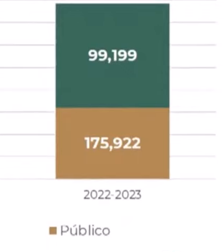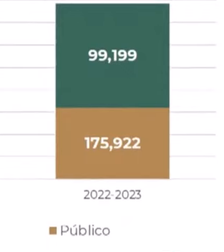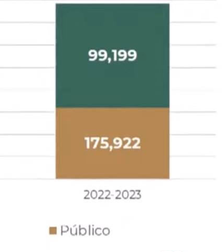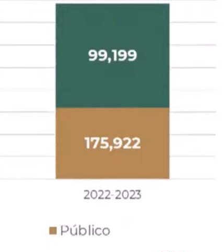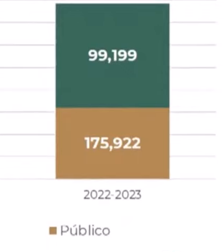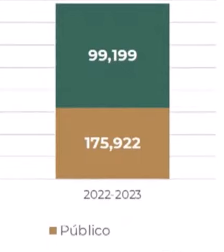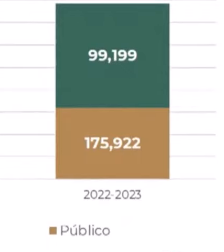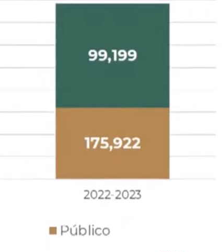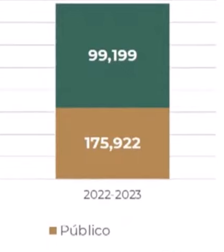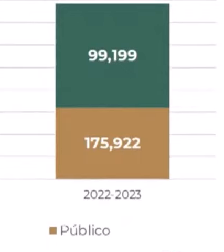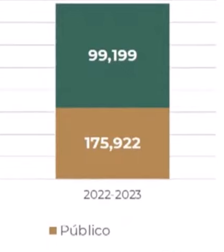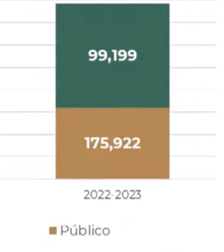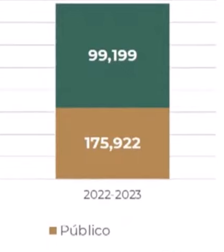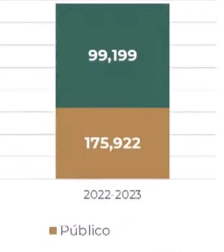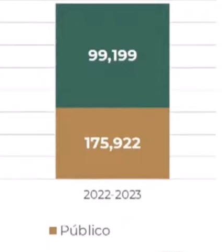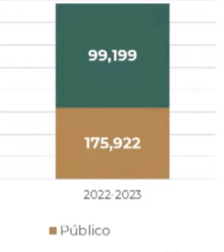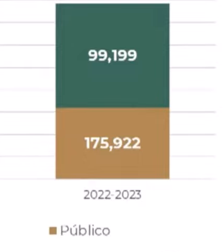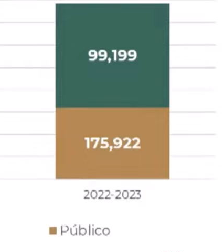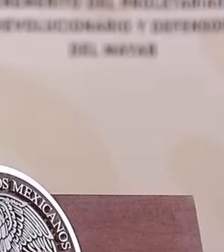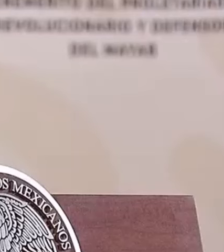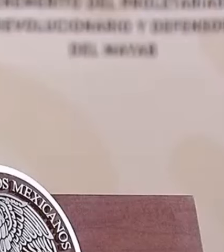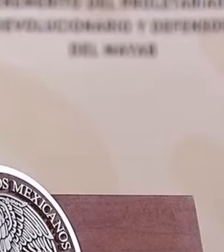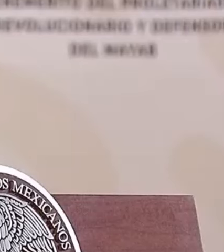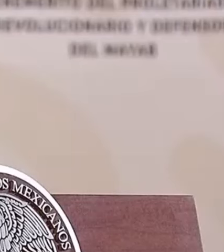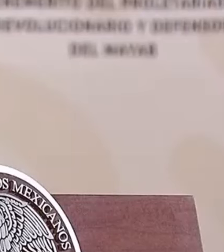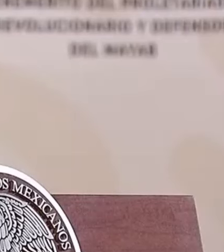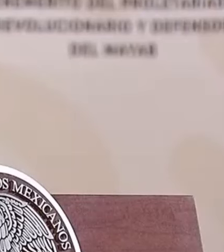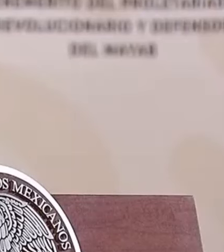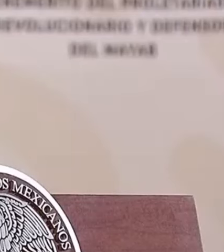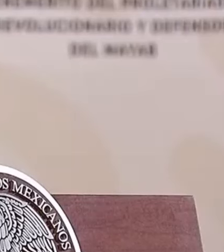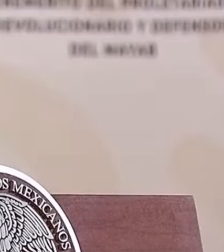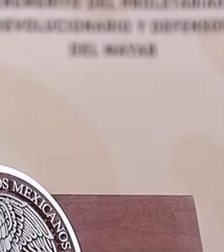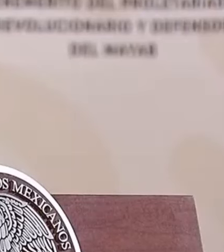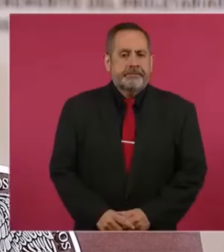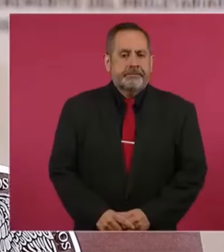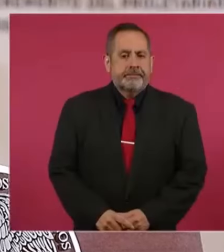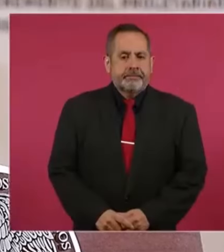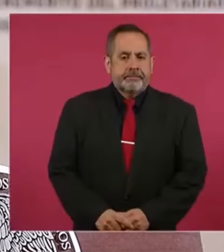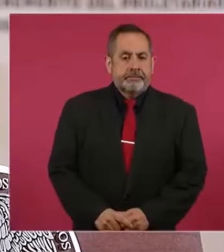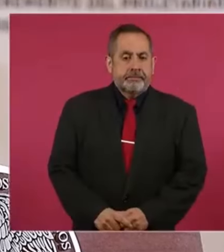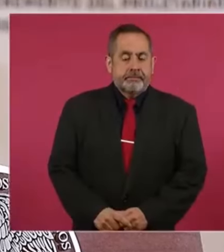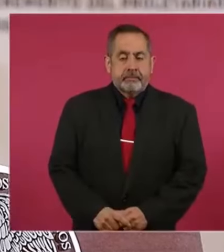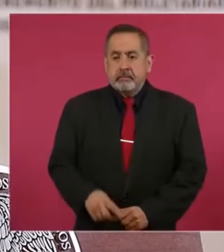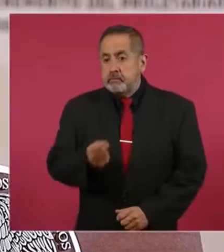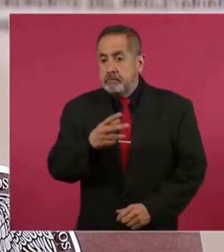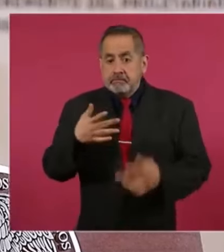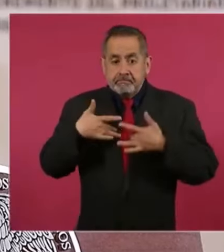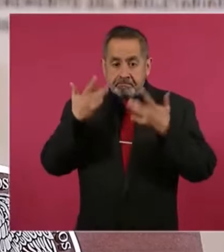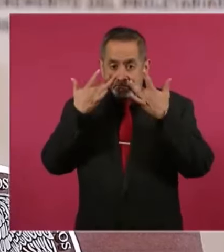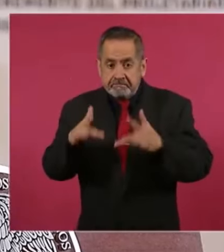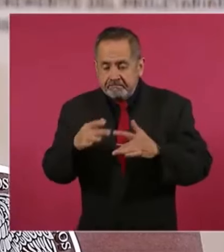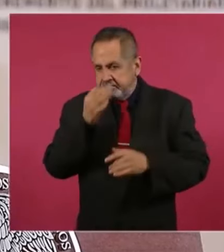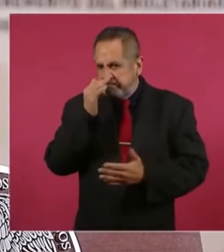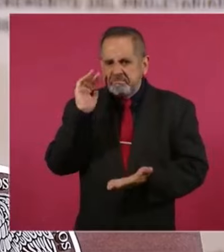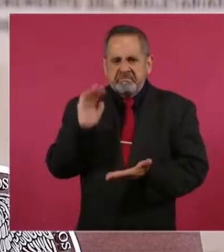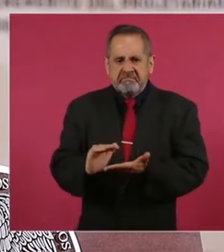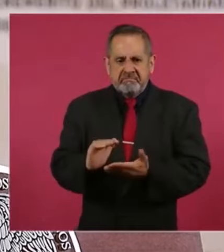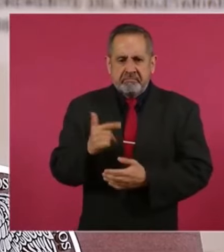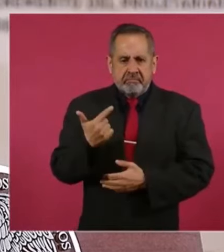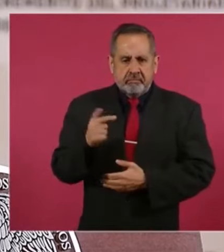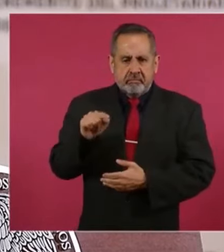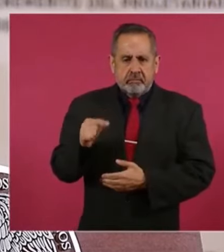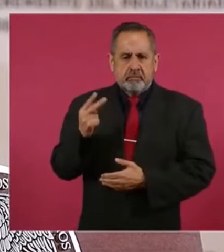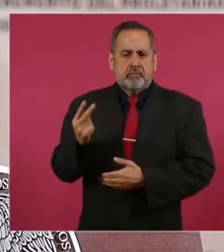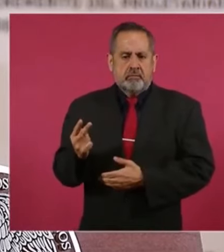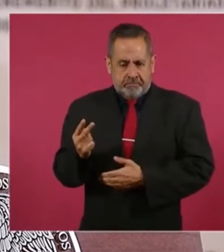que es la más baja en esta última década, llegando a 7.2. tiene